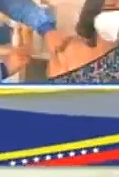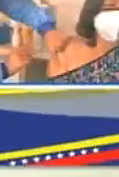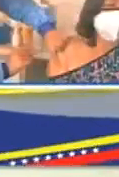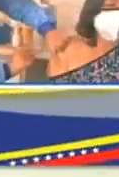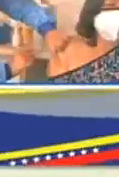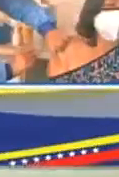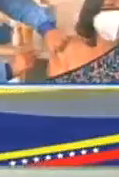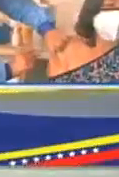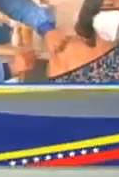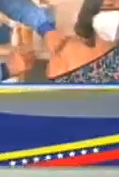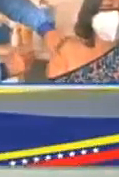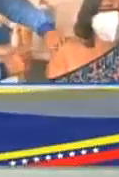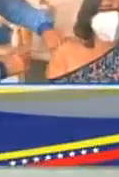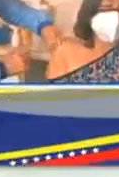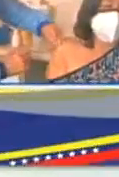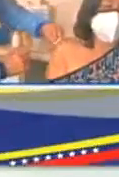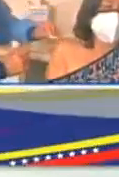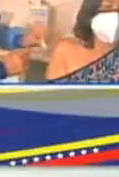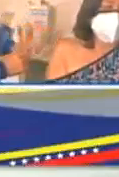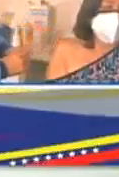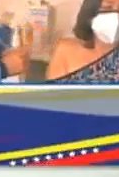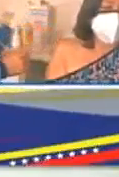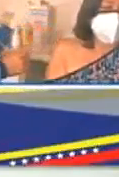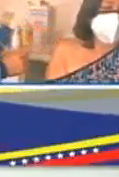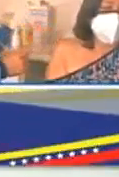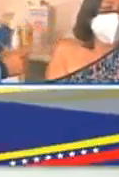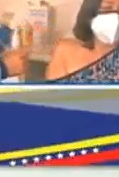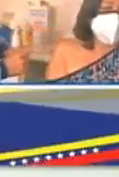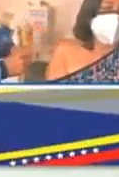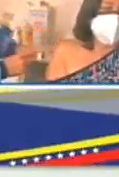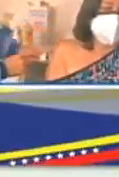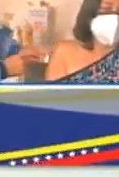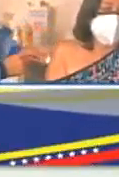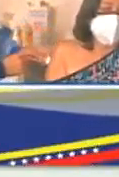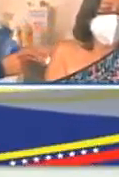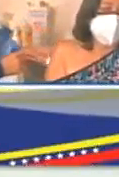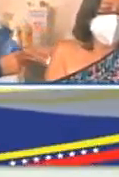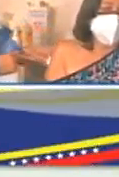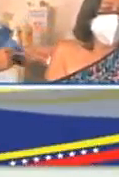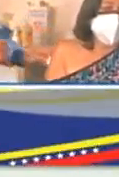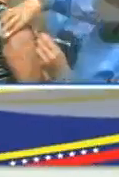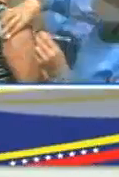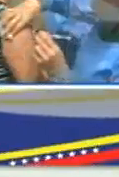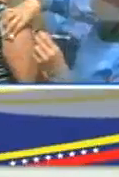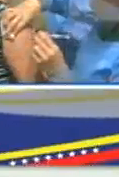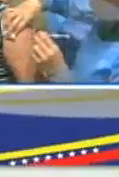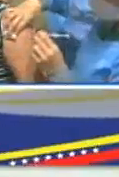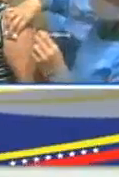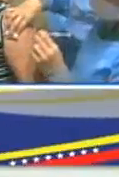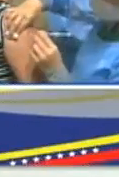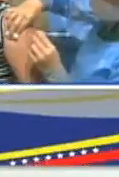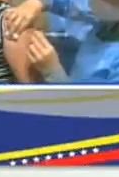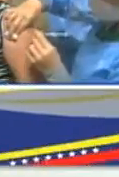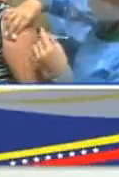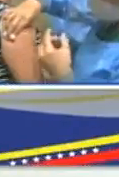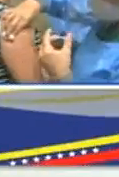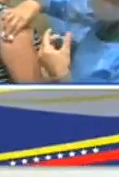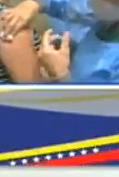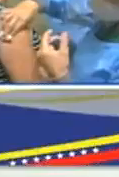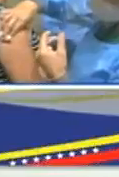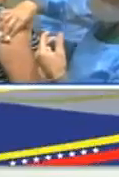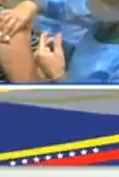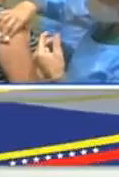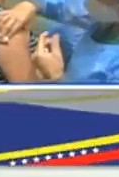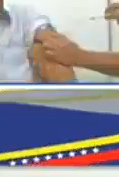en otras partes del mundo entonces la recomendación científica es poner